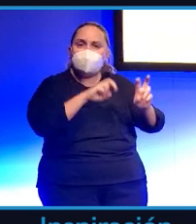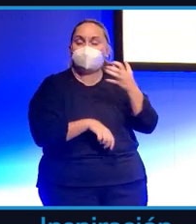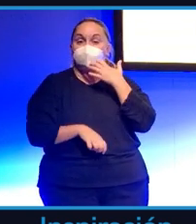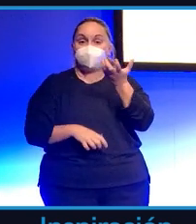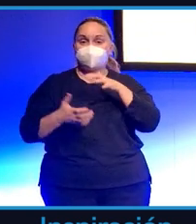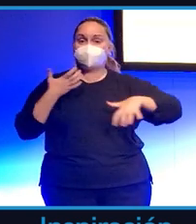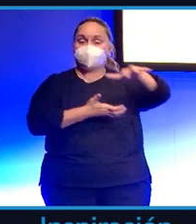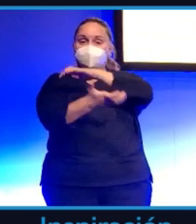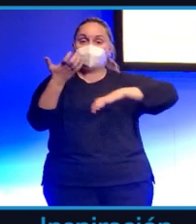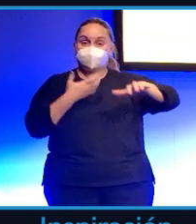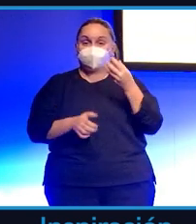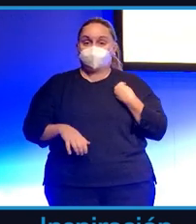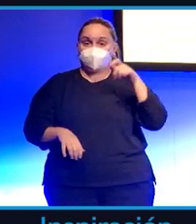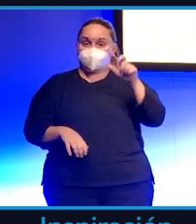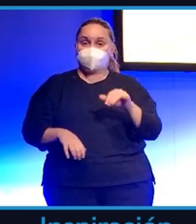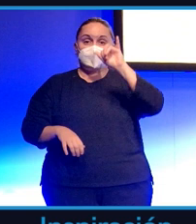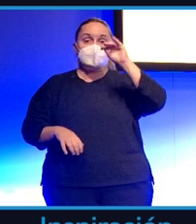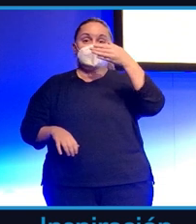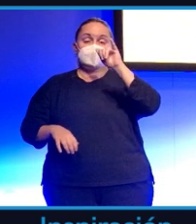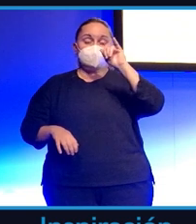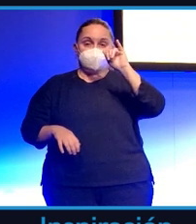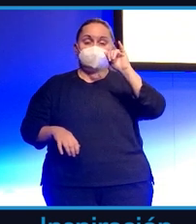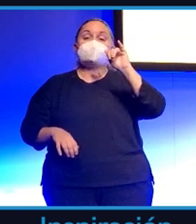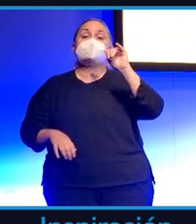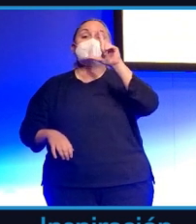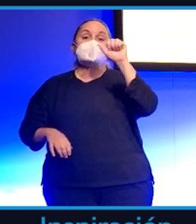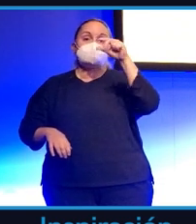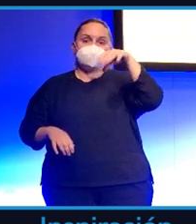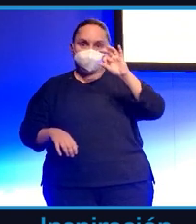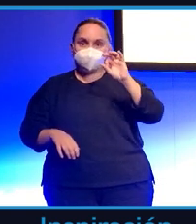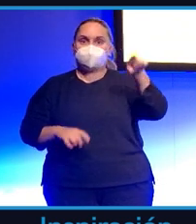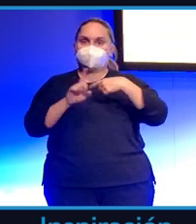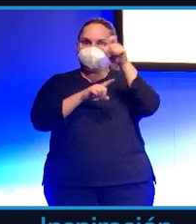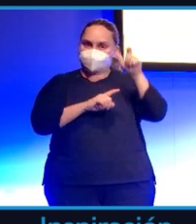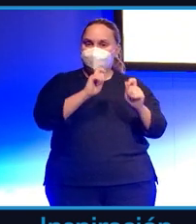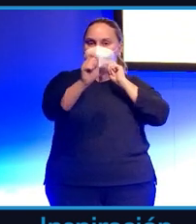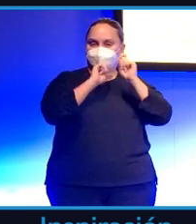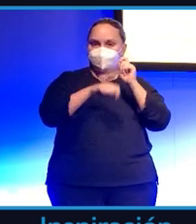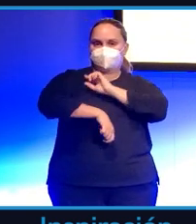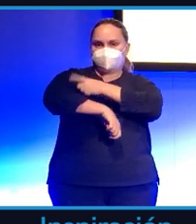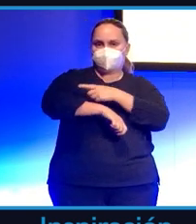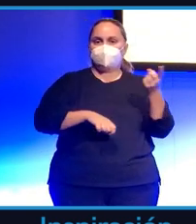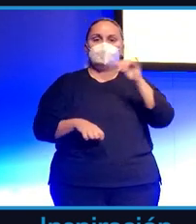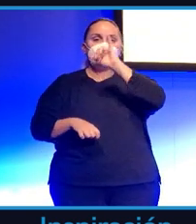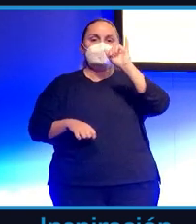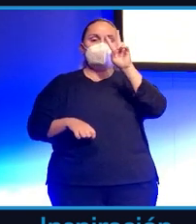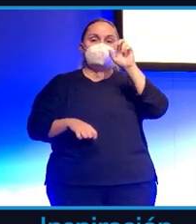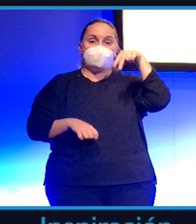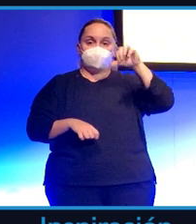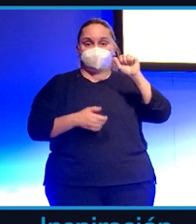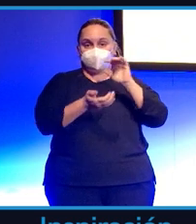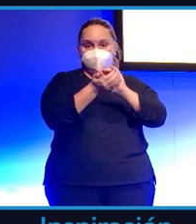de Ibai Llanos, Juanma Castaño y todo esto había algún periodista muy reconocido que decía bueno, es que